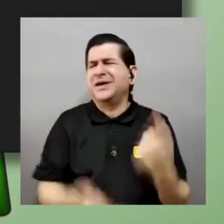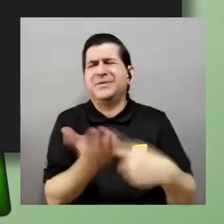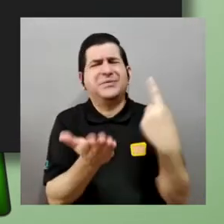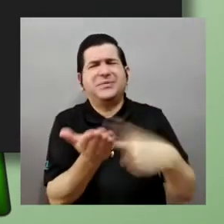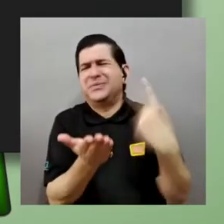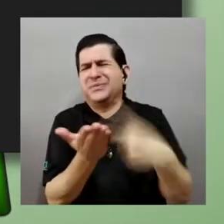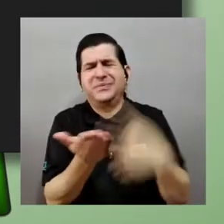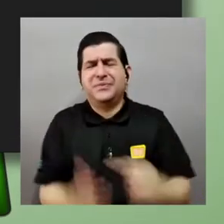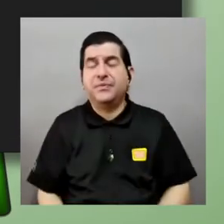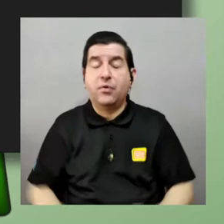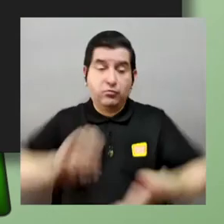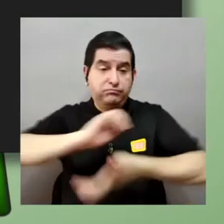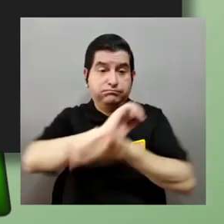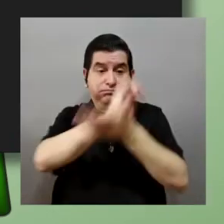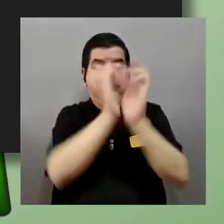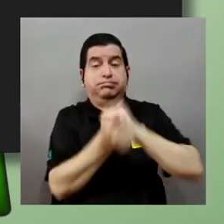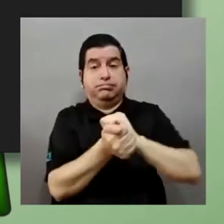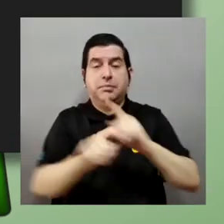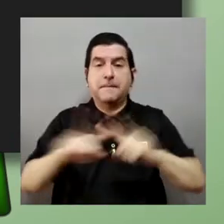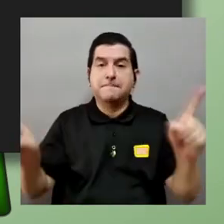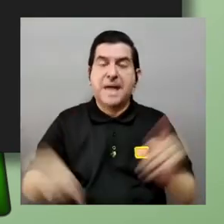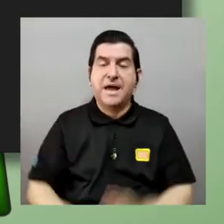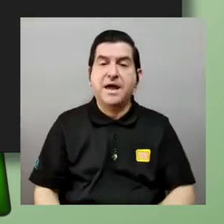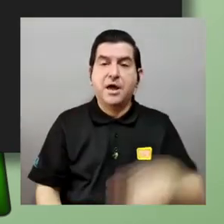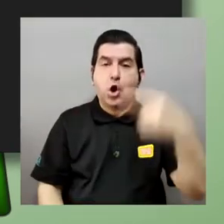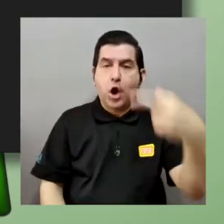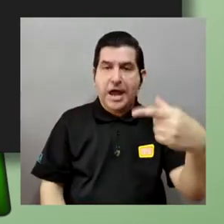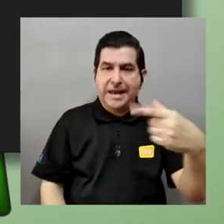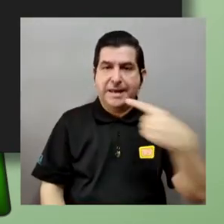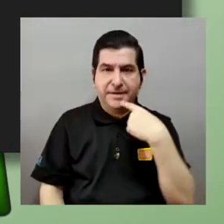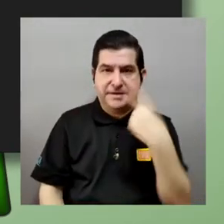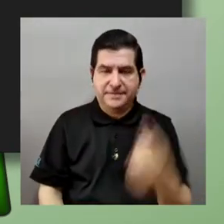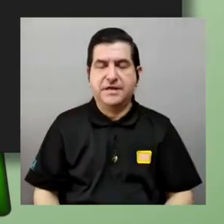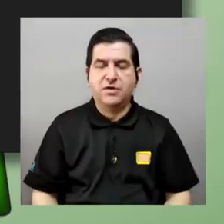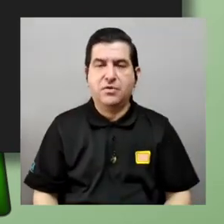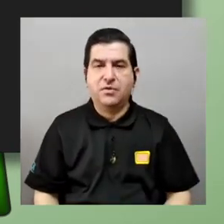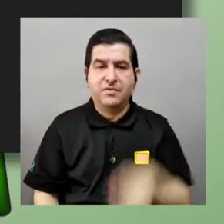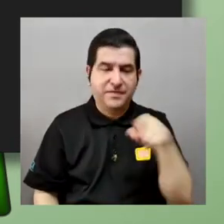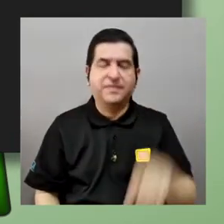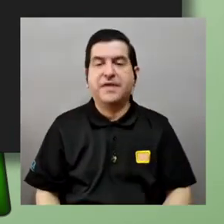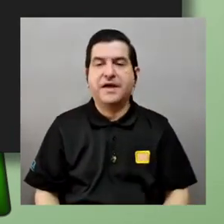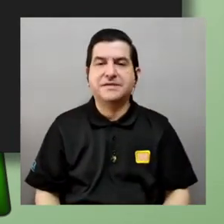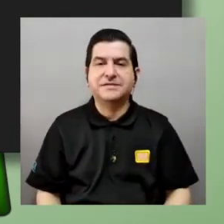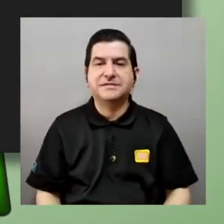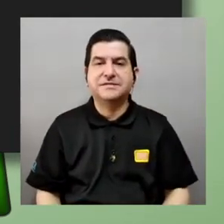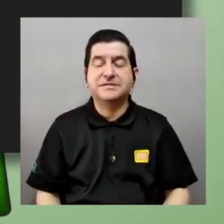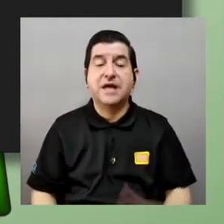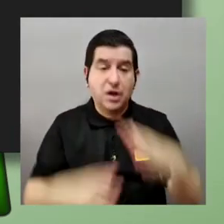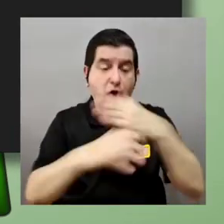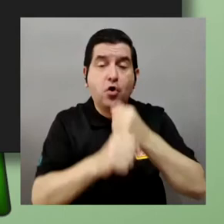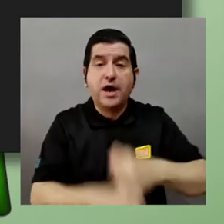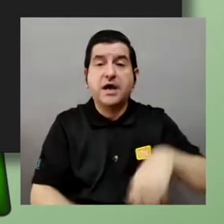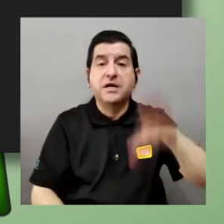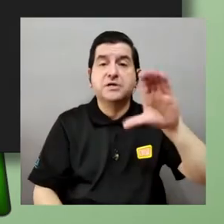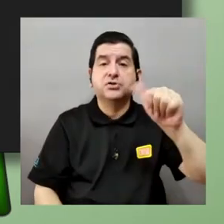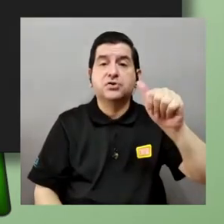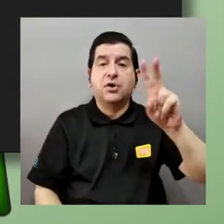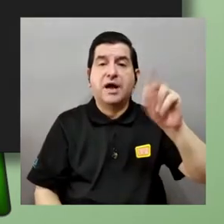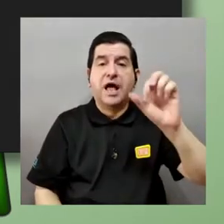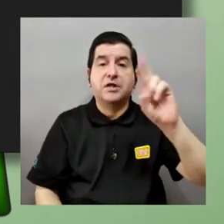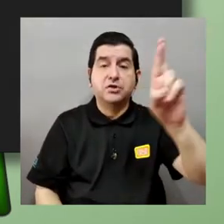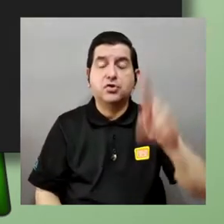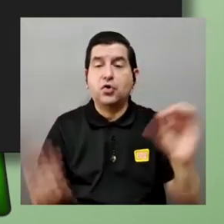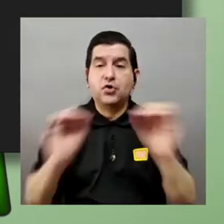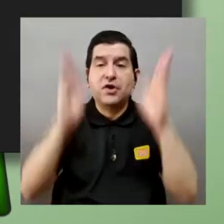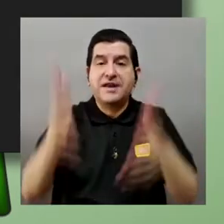revolución sin embargo Hilbert dijo lo siguiente del paraíso de Cantor del paraíso que Cantor nos creó nadie podrá expulsarnos él estaba súper contento